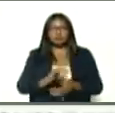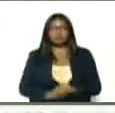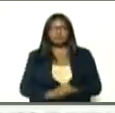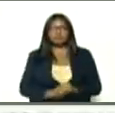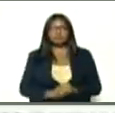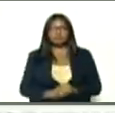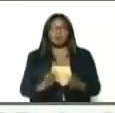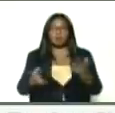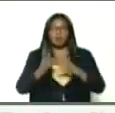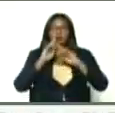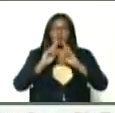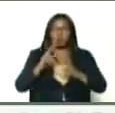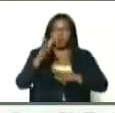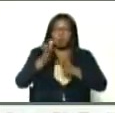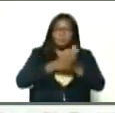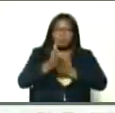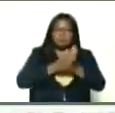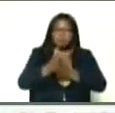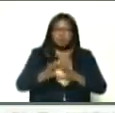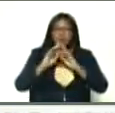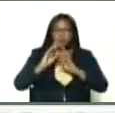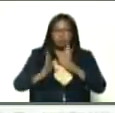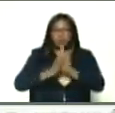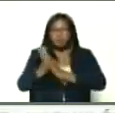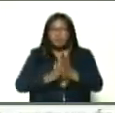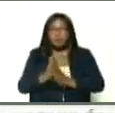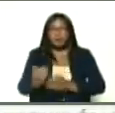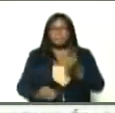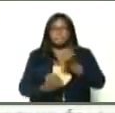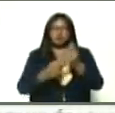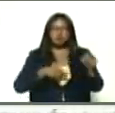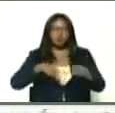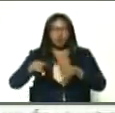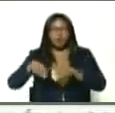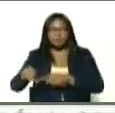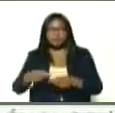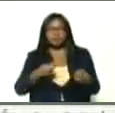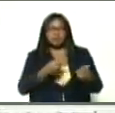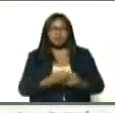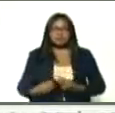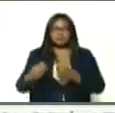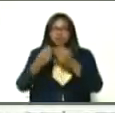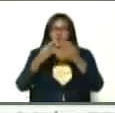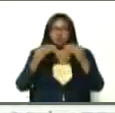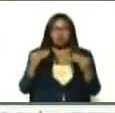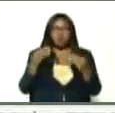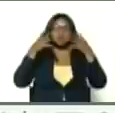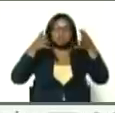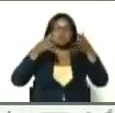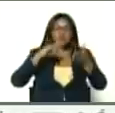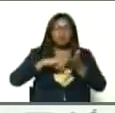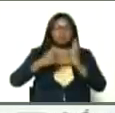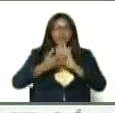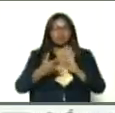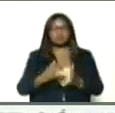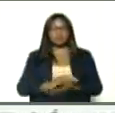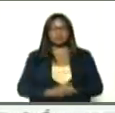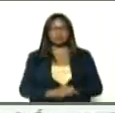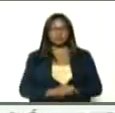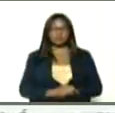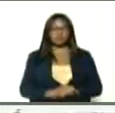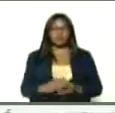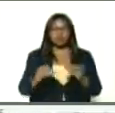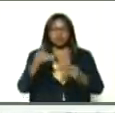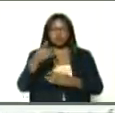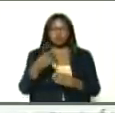vamos a darle respuesta, a los emprendedores, apoyo logístico, financiero, asesoría técnica, esto es